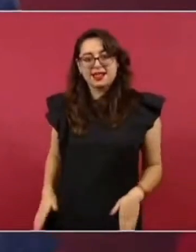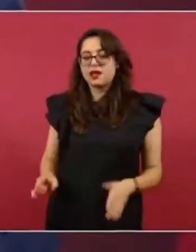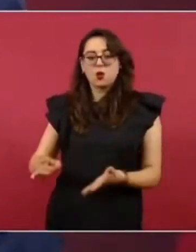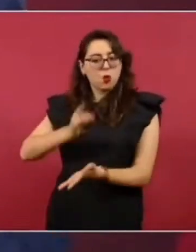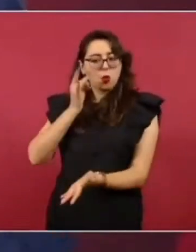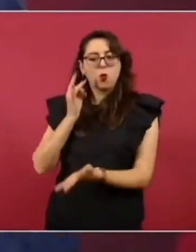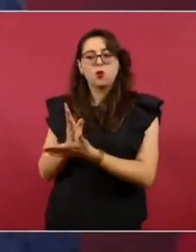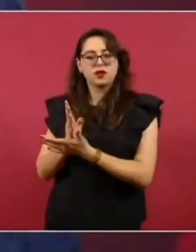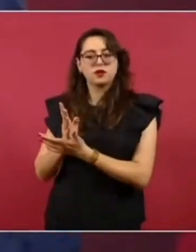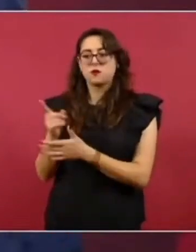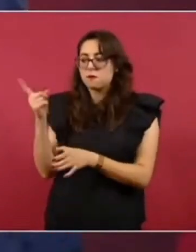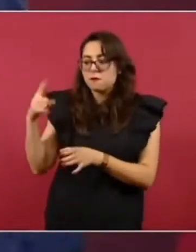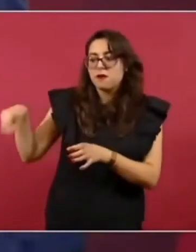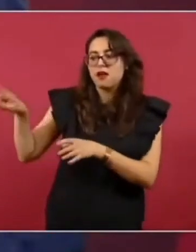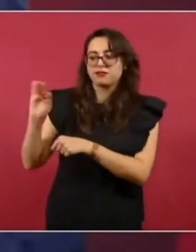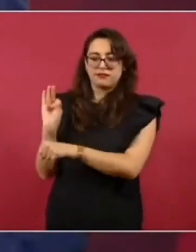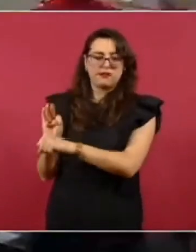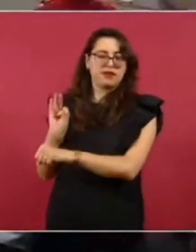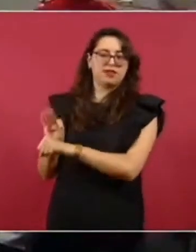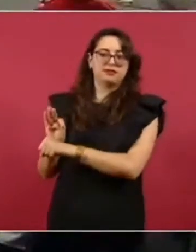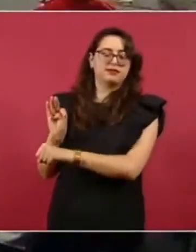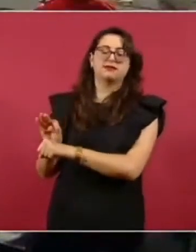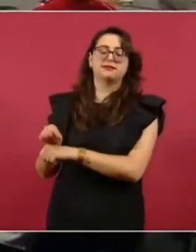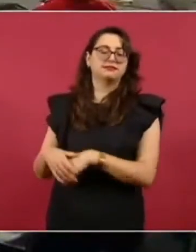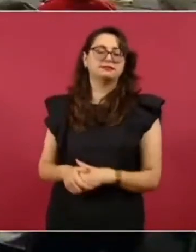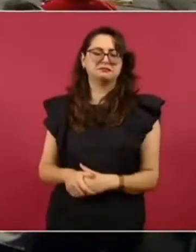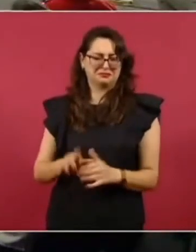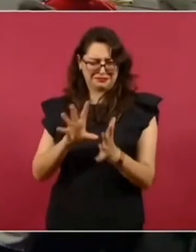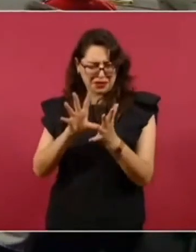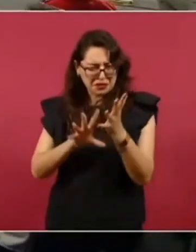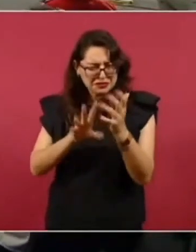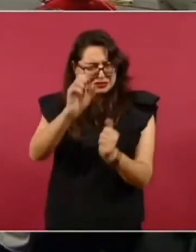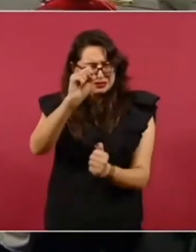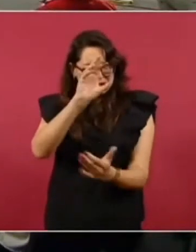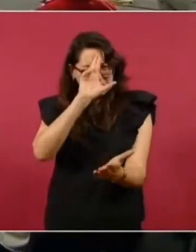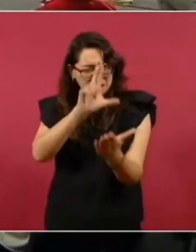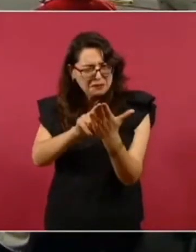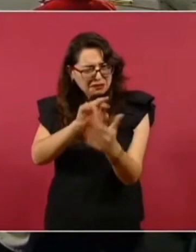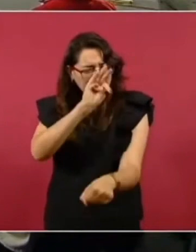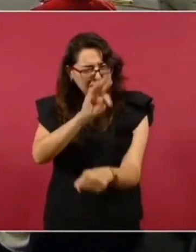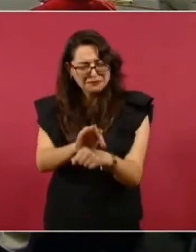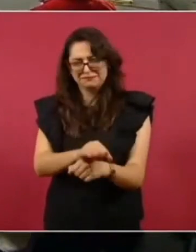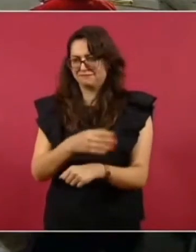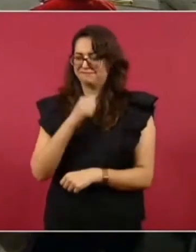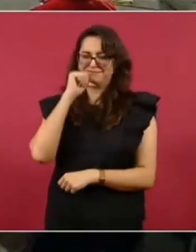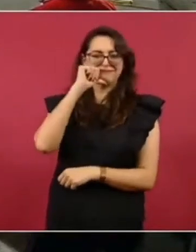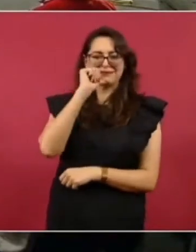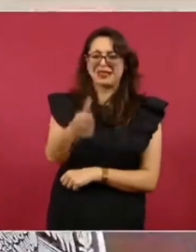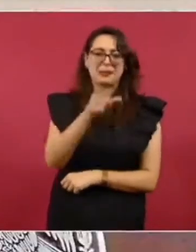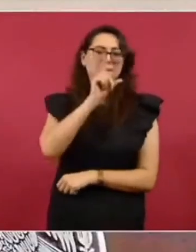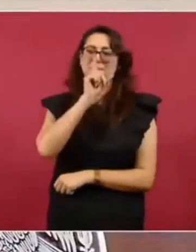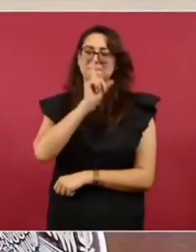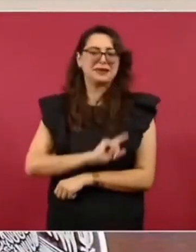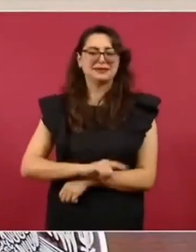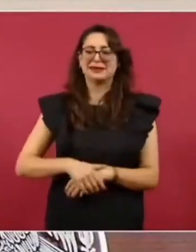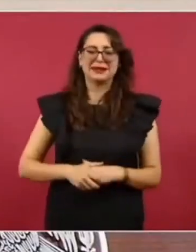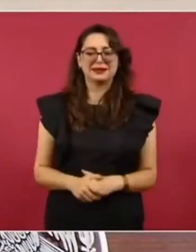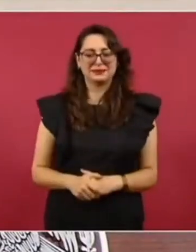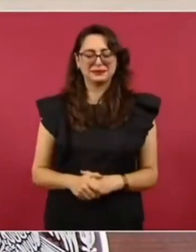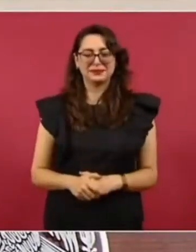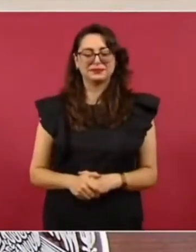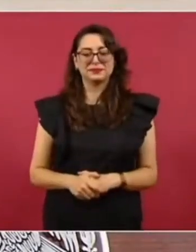se sentían dueños de México. Eso es una mentira. Ellos no defienden la Constitución.